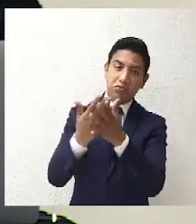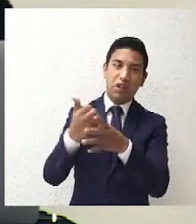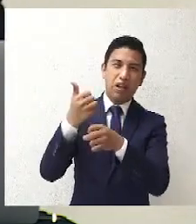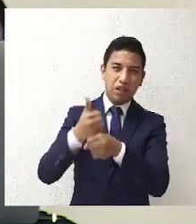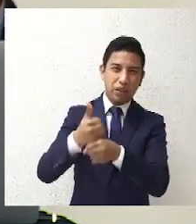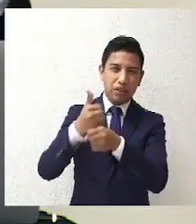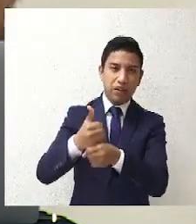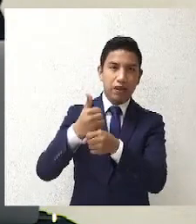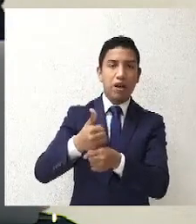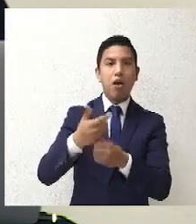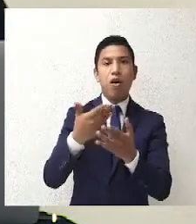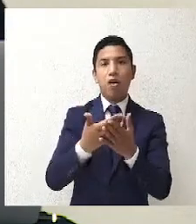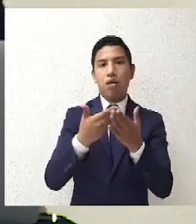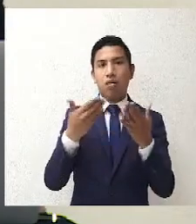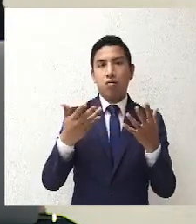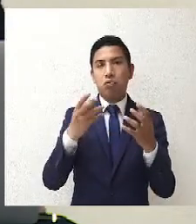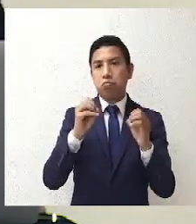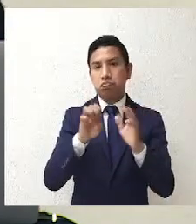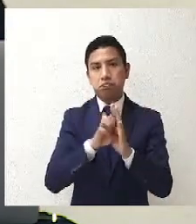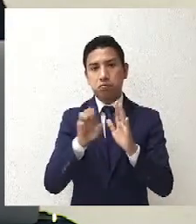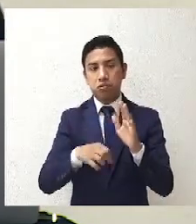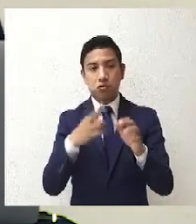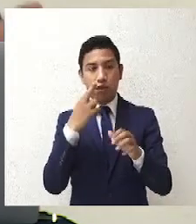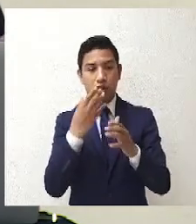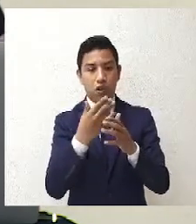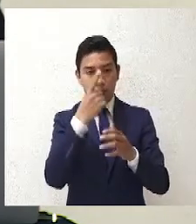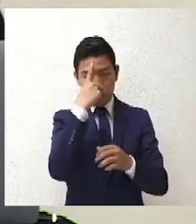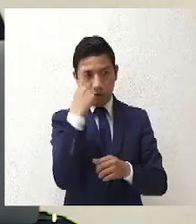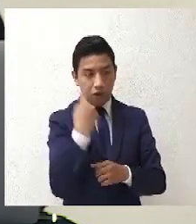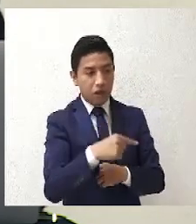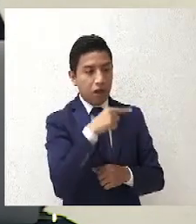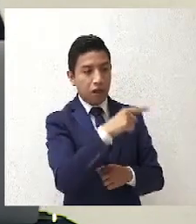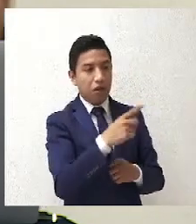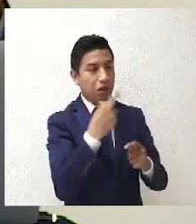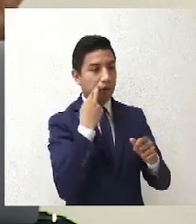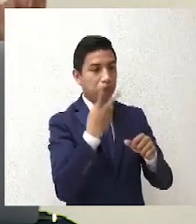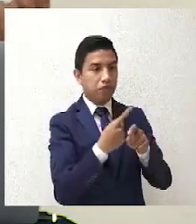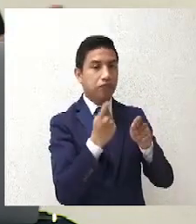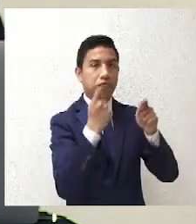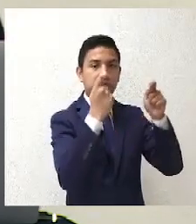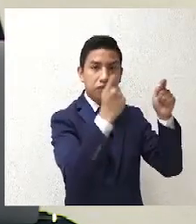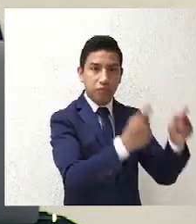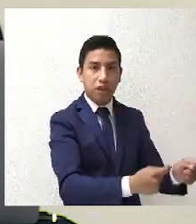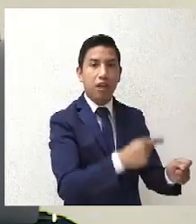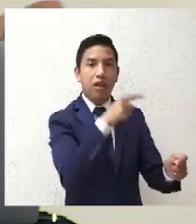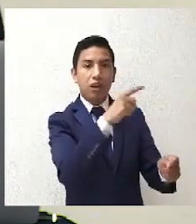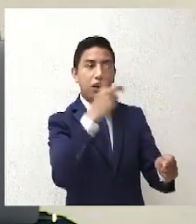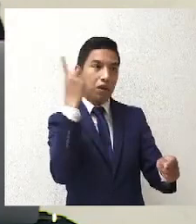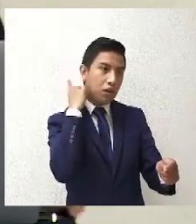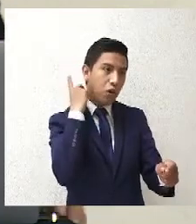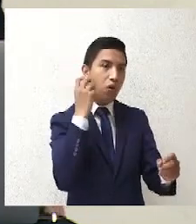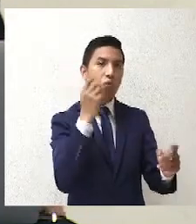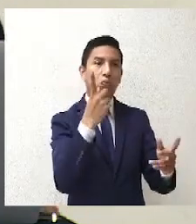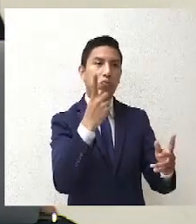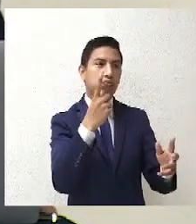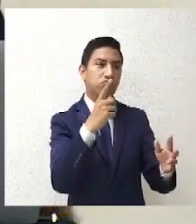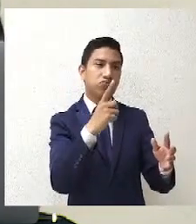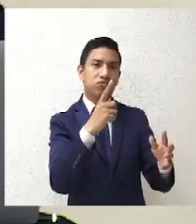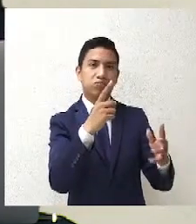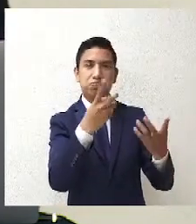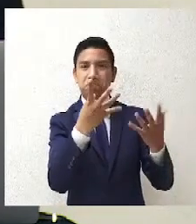el poco acceso a los cargos públicos, entonces, pues es una manera, es un principio para compensar todo.